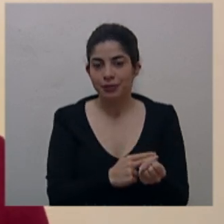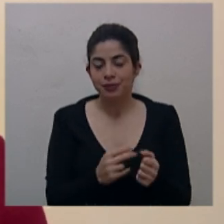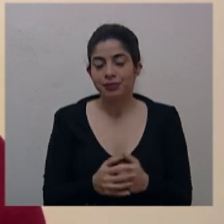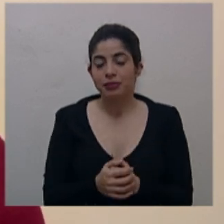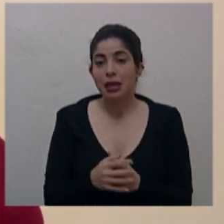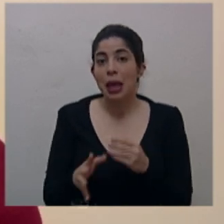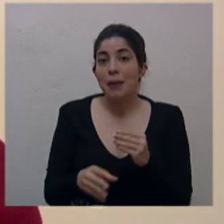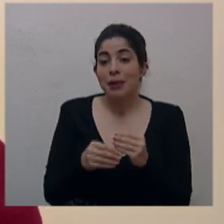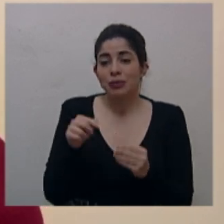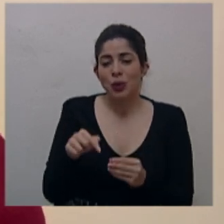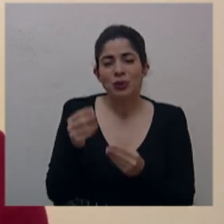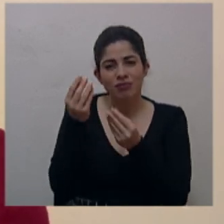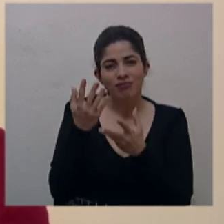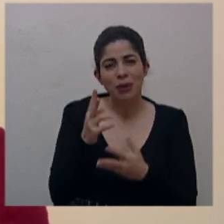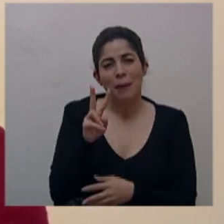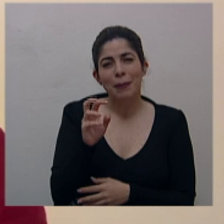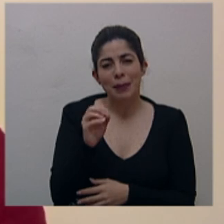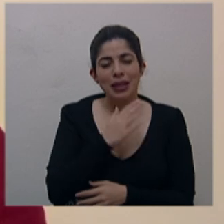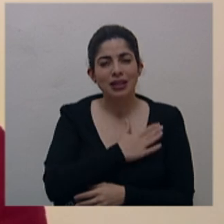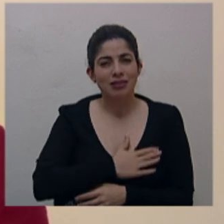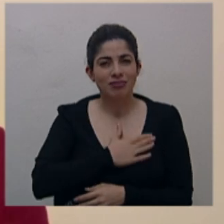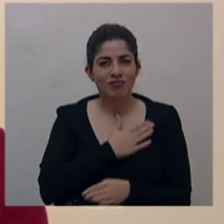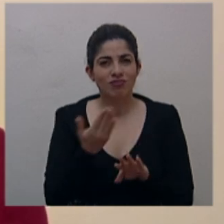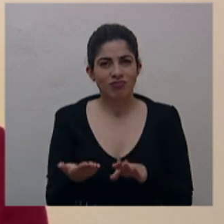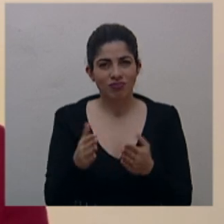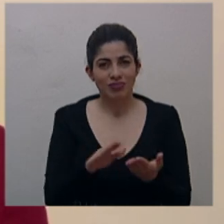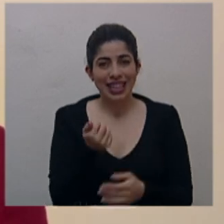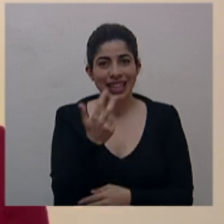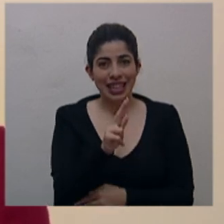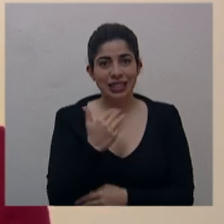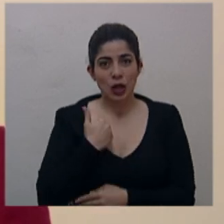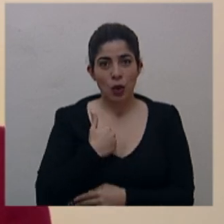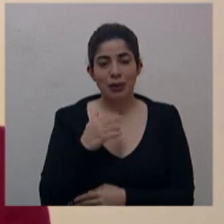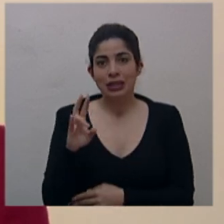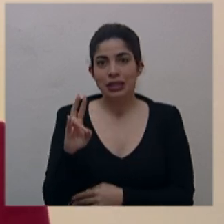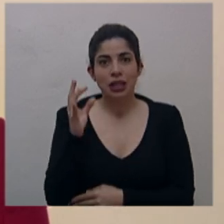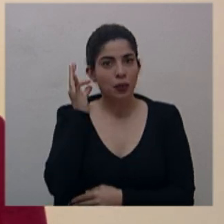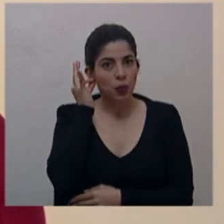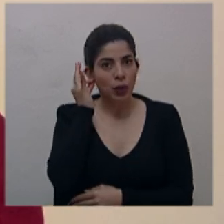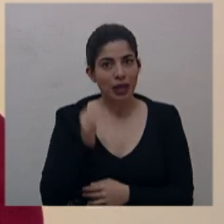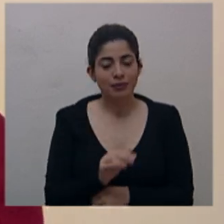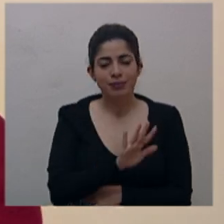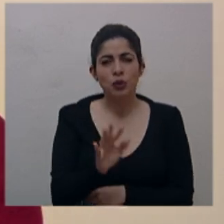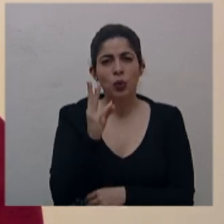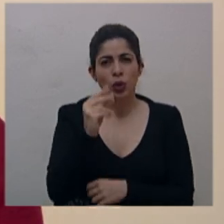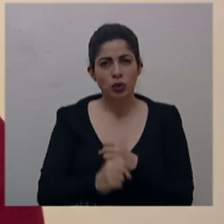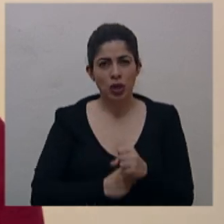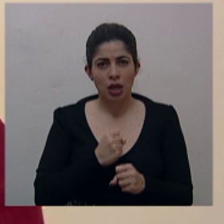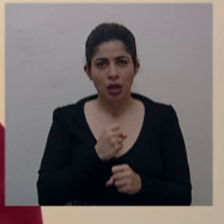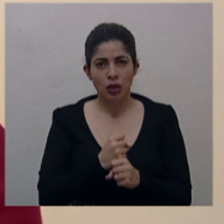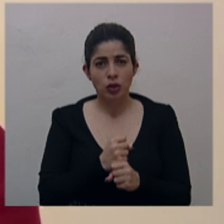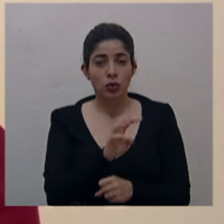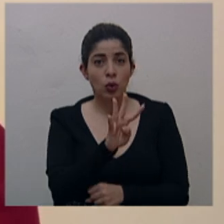Además, para hoy se reportan 20 lamentables fallecimientos, 13 hombres y 7 mujeres, con un rango de edad que va